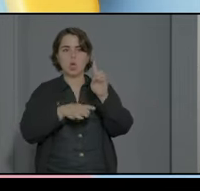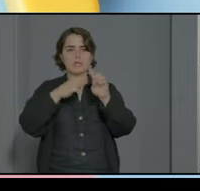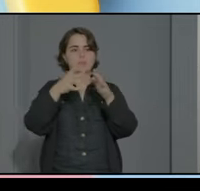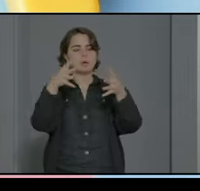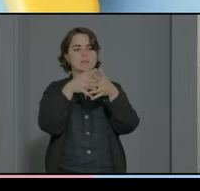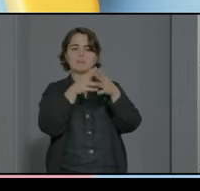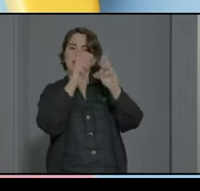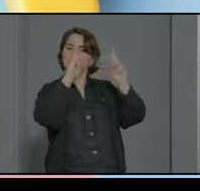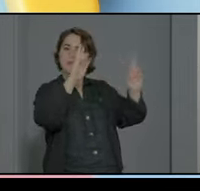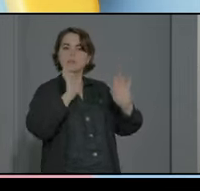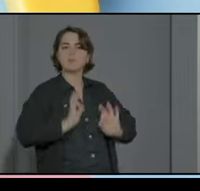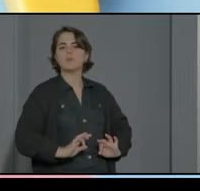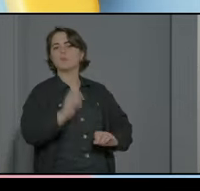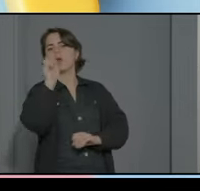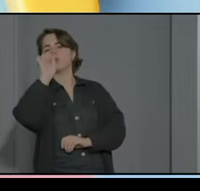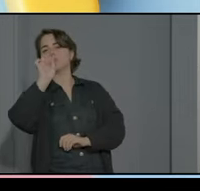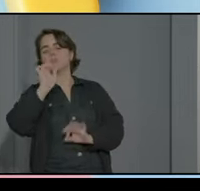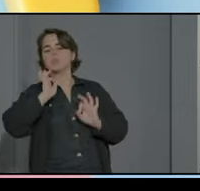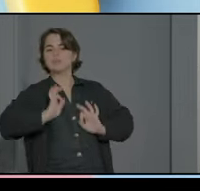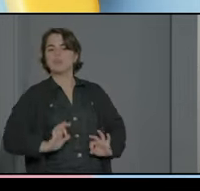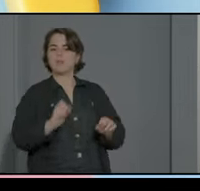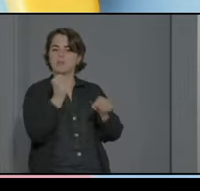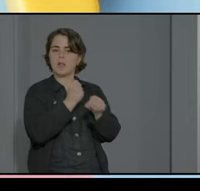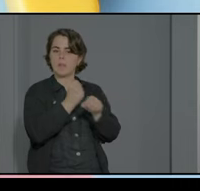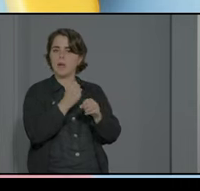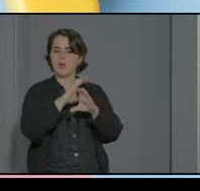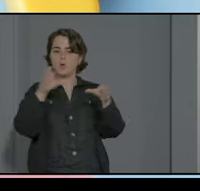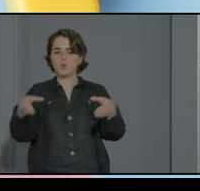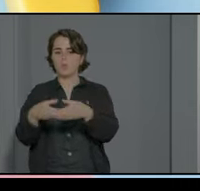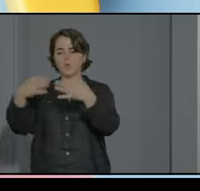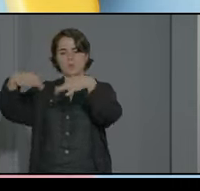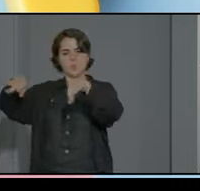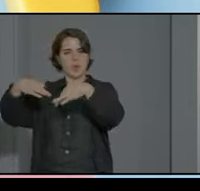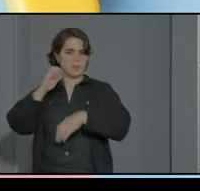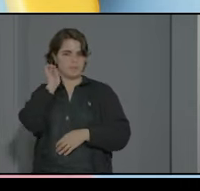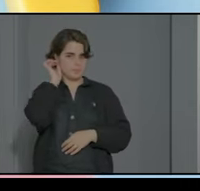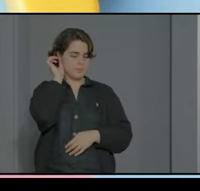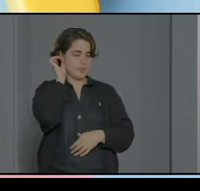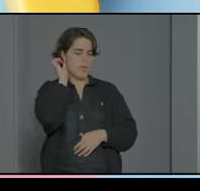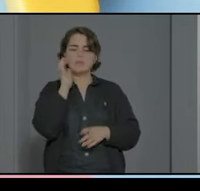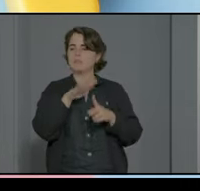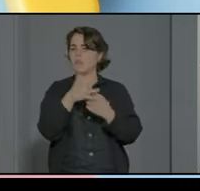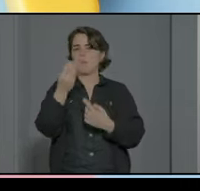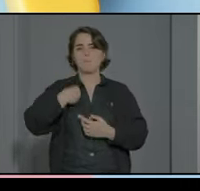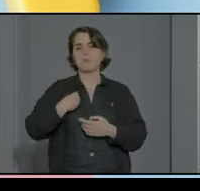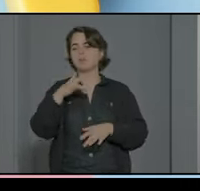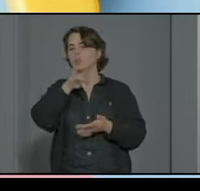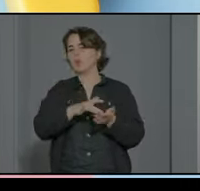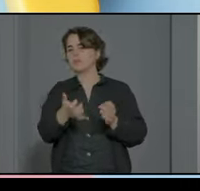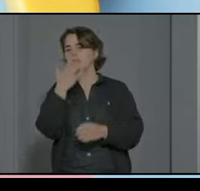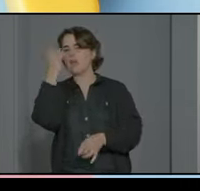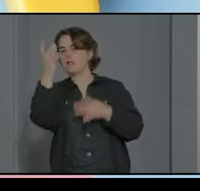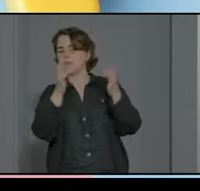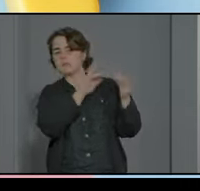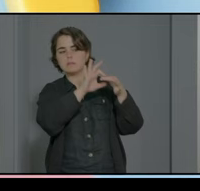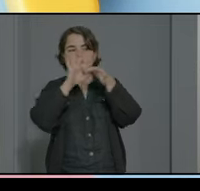la estructura que los profesores especialistas trabajan con el grupo de normotípicos lo mismo ocurrirá con las actividades